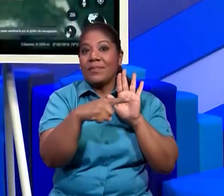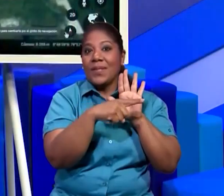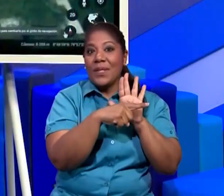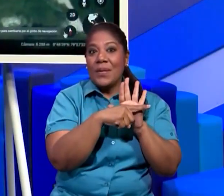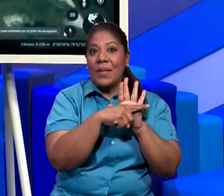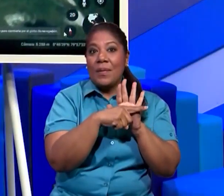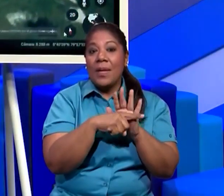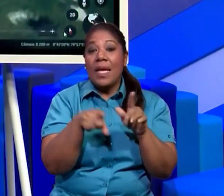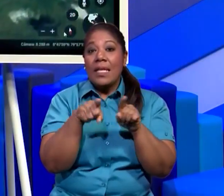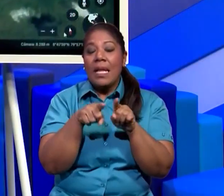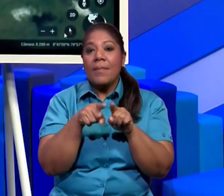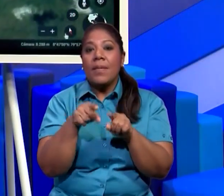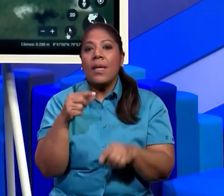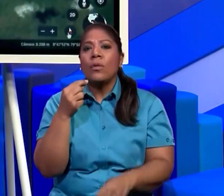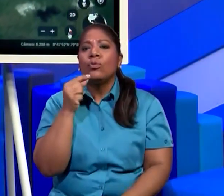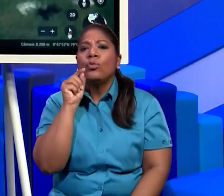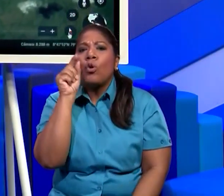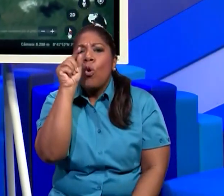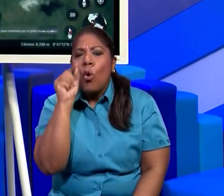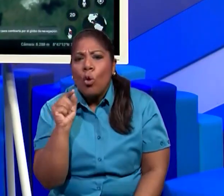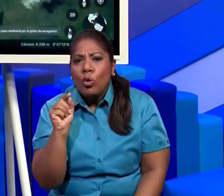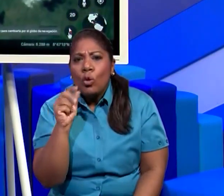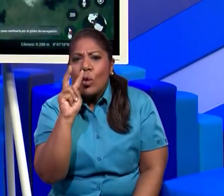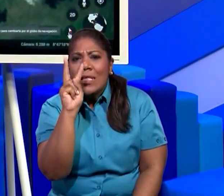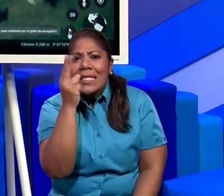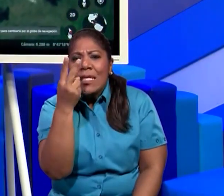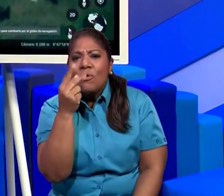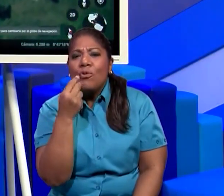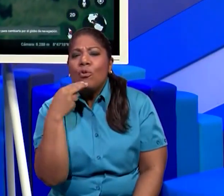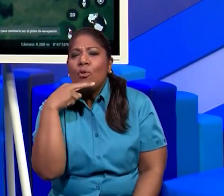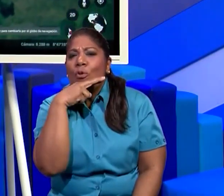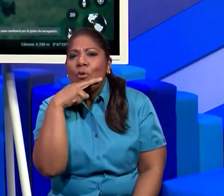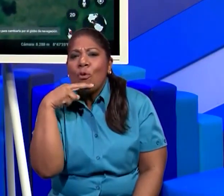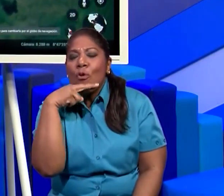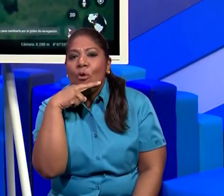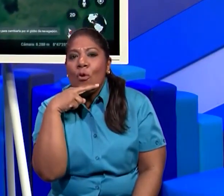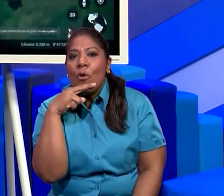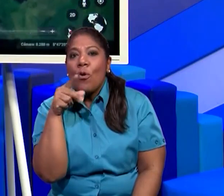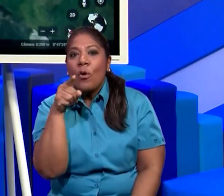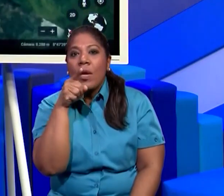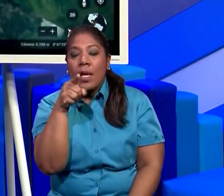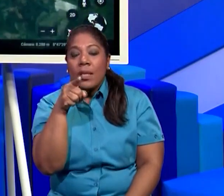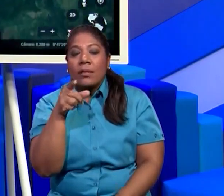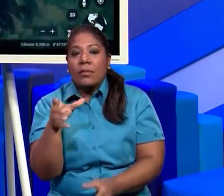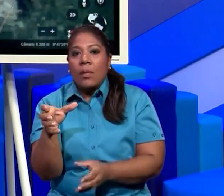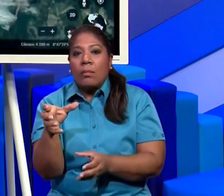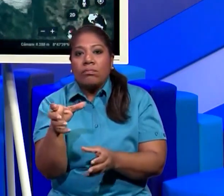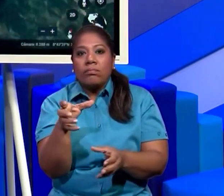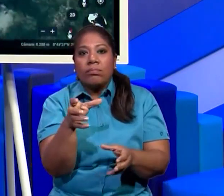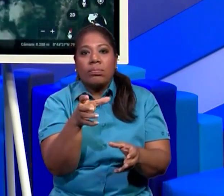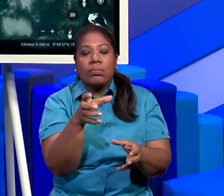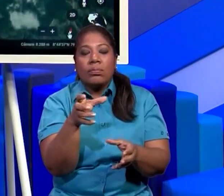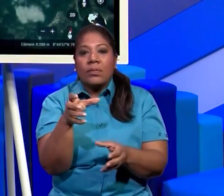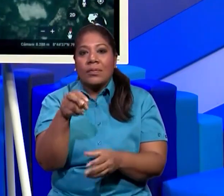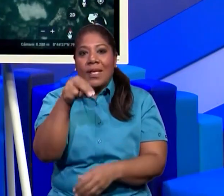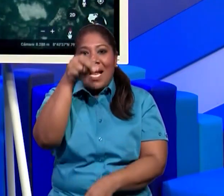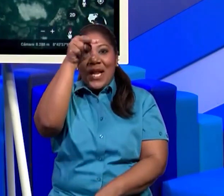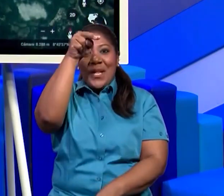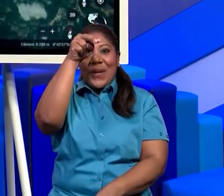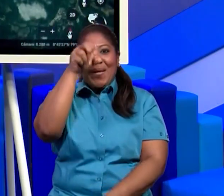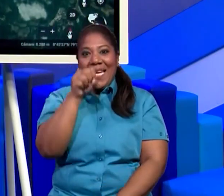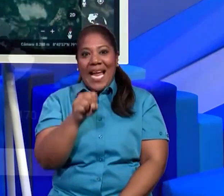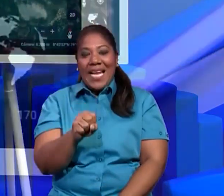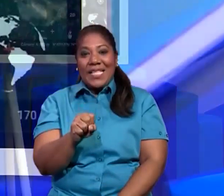una brújula. Sí, esa brújula que está allí nos va a indicar si va a estar al norte, al